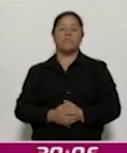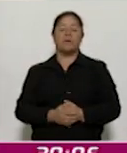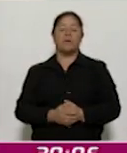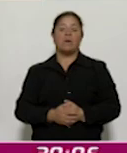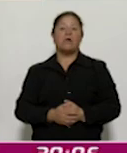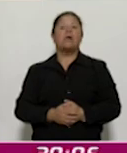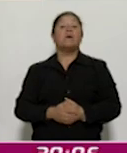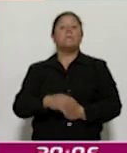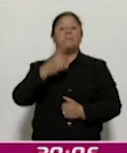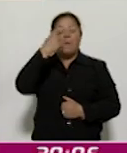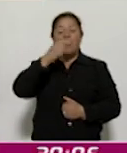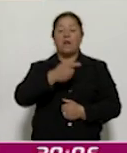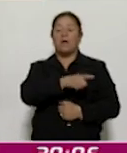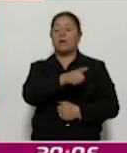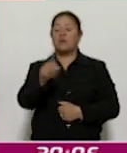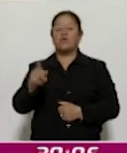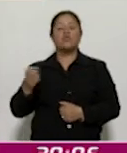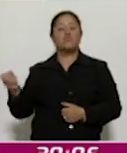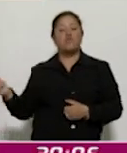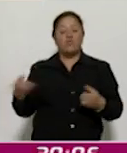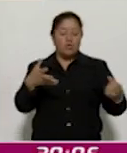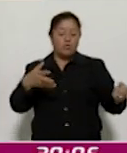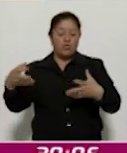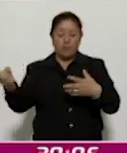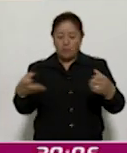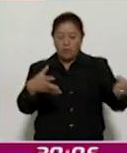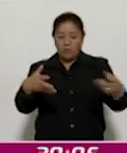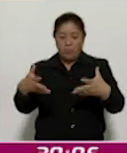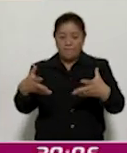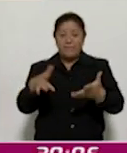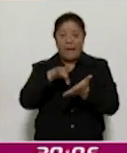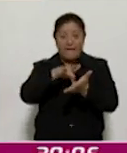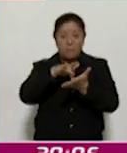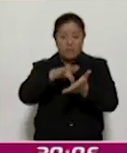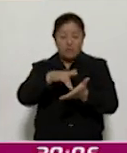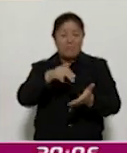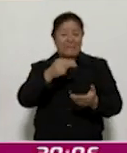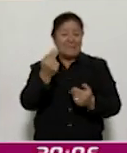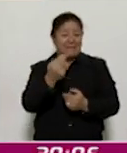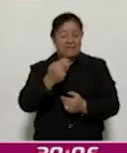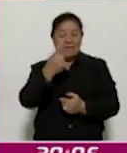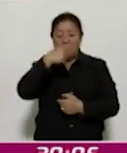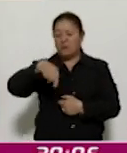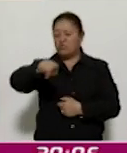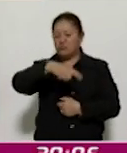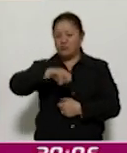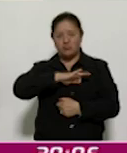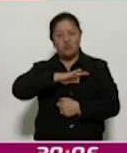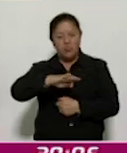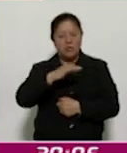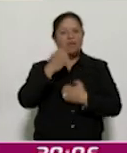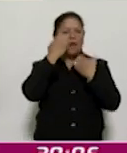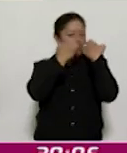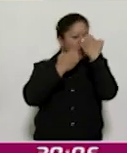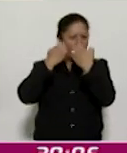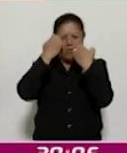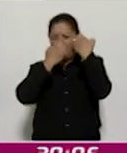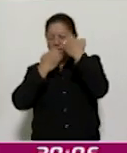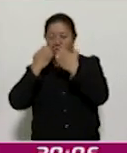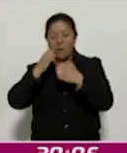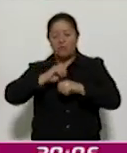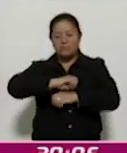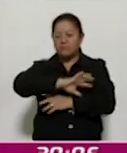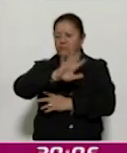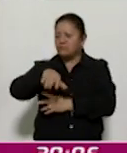las herramientas y el apoyo necesario para que puedan explorar y desarrollar sus ideas.